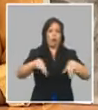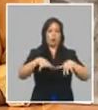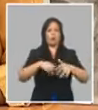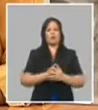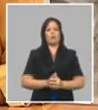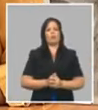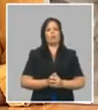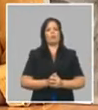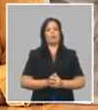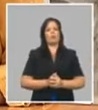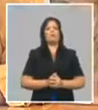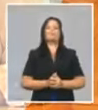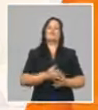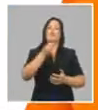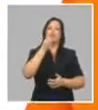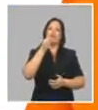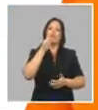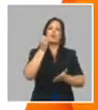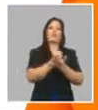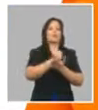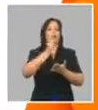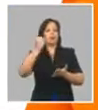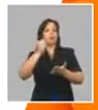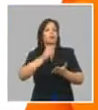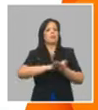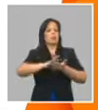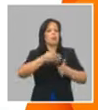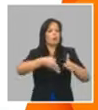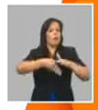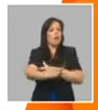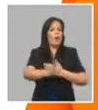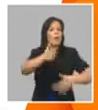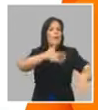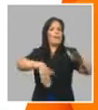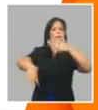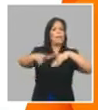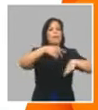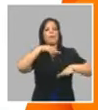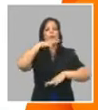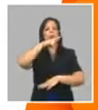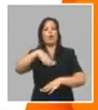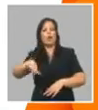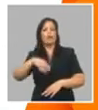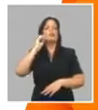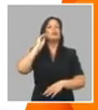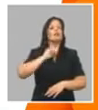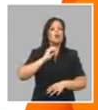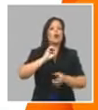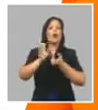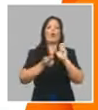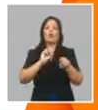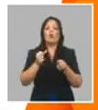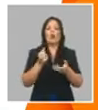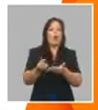ratifica el acceso a la playa de forma controlada según los protocolos aprobados de salud, bajo el control y la ayuda de la